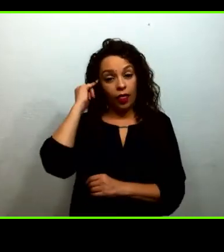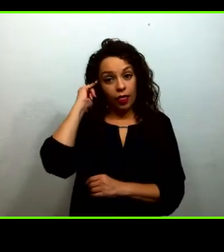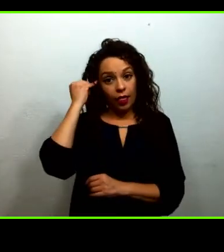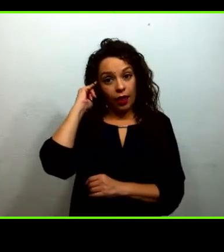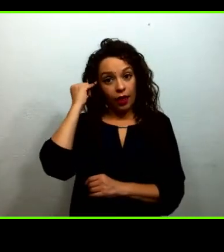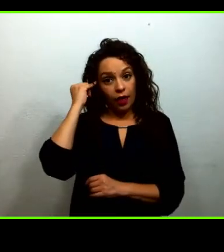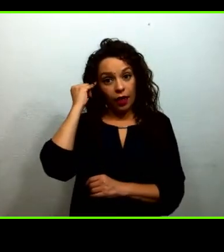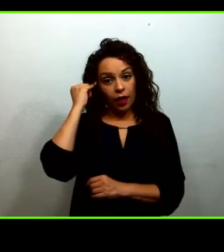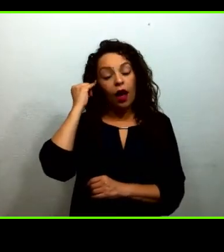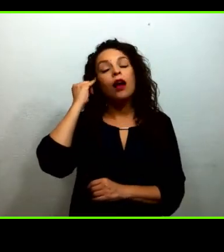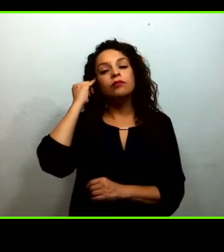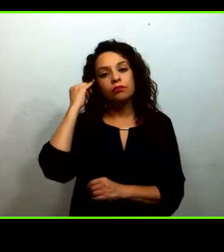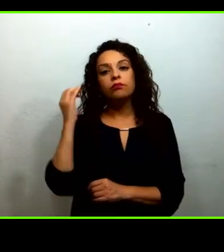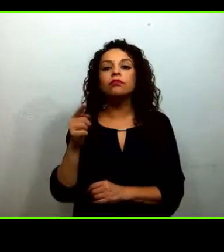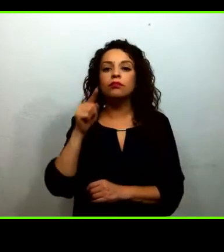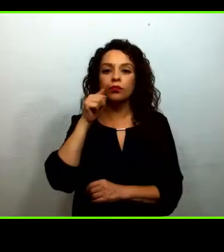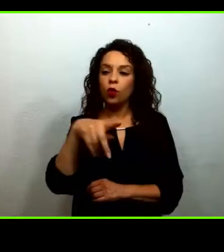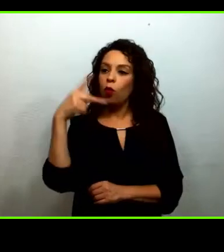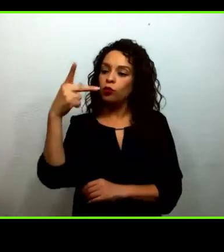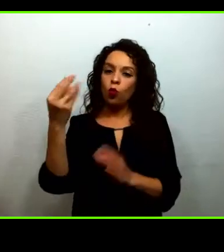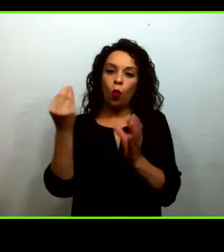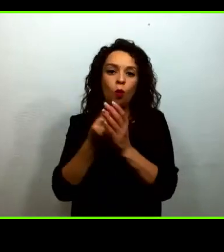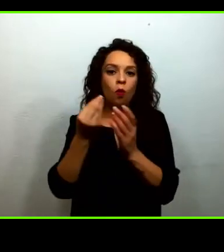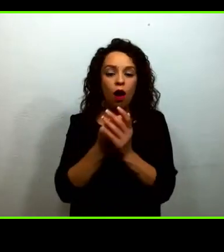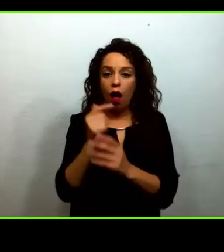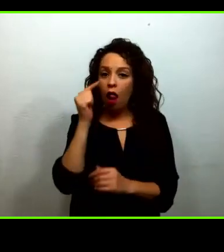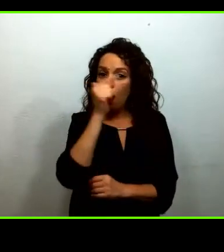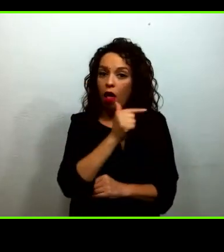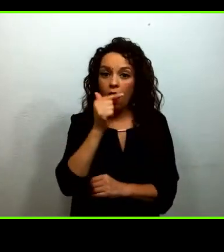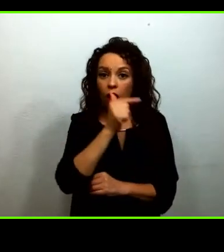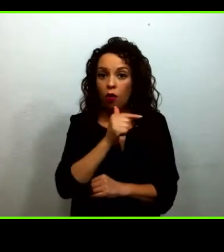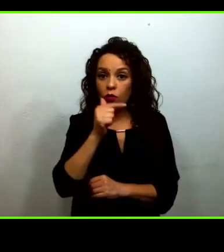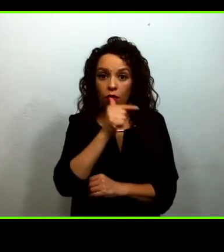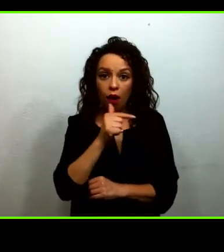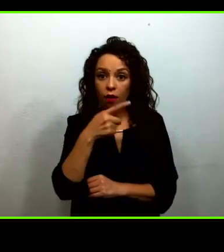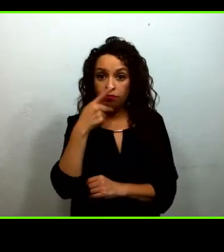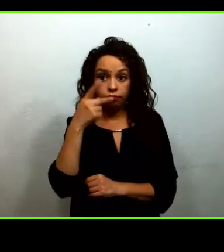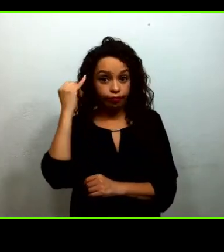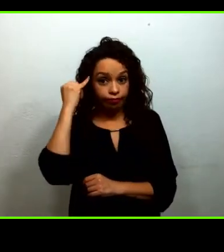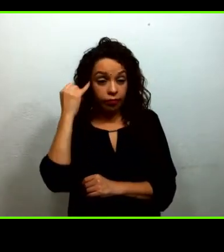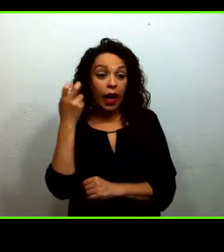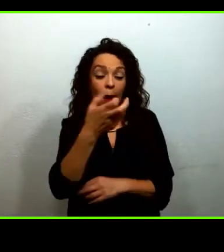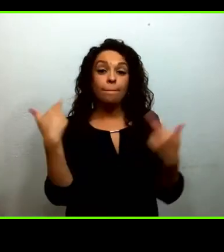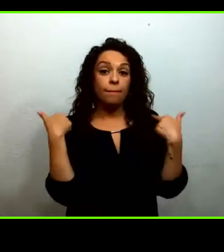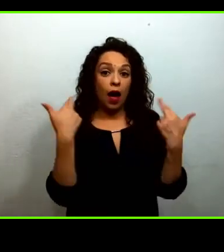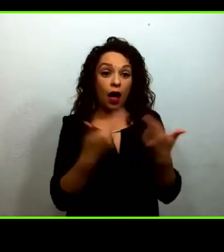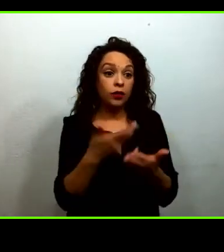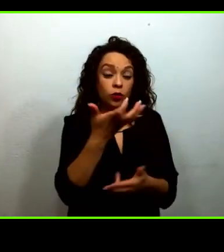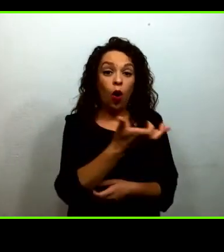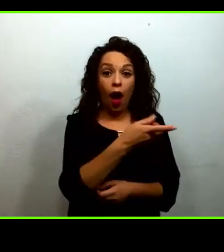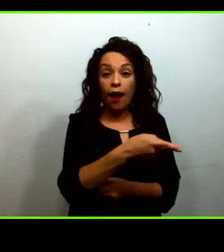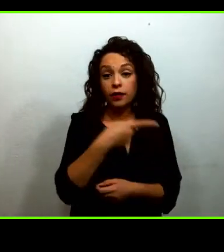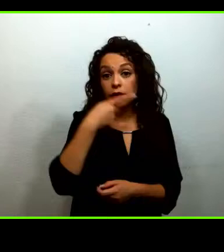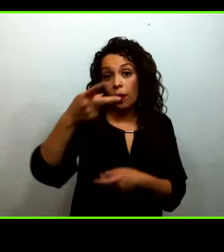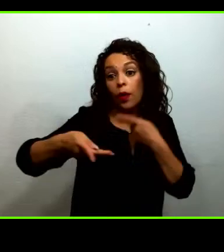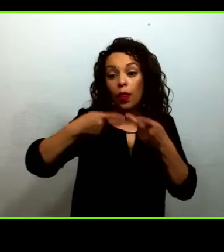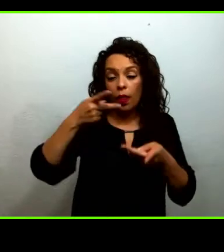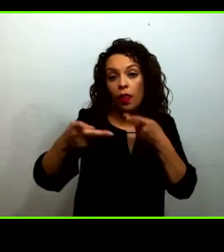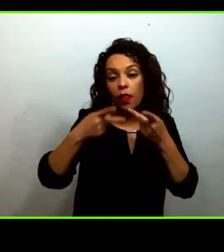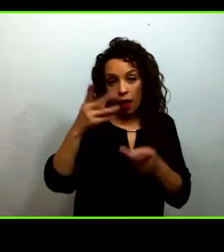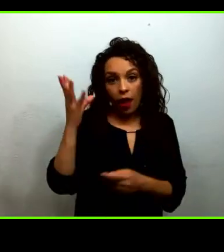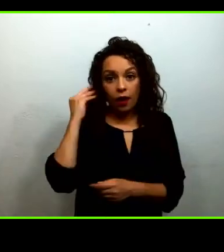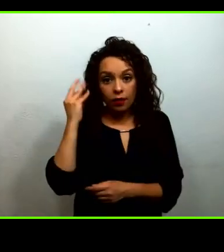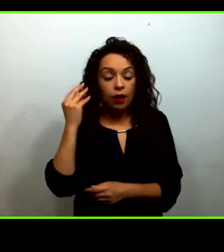lengua por los mismos maestros y un aspecto que